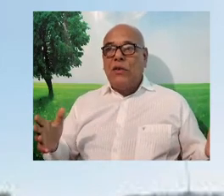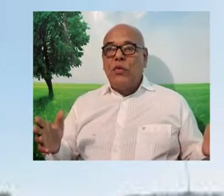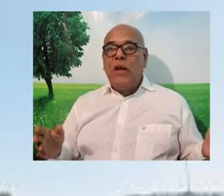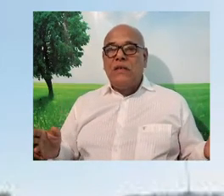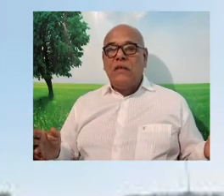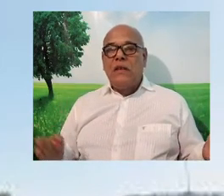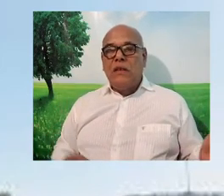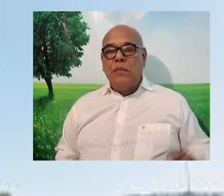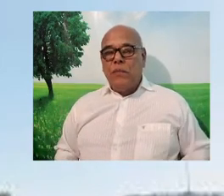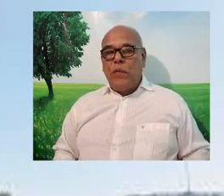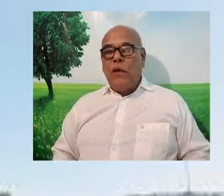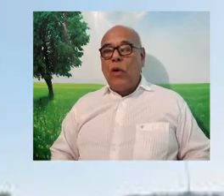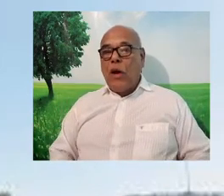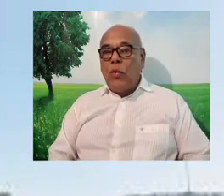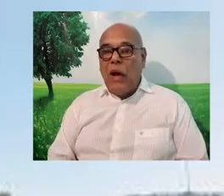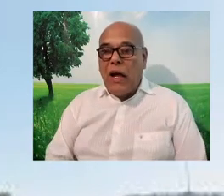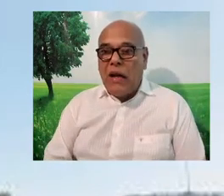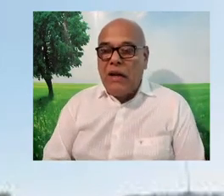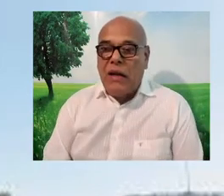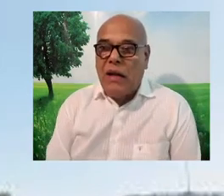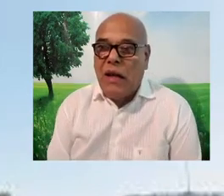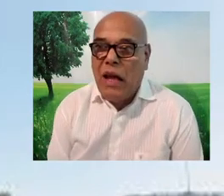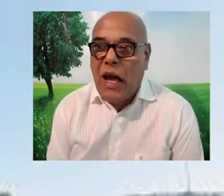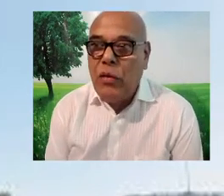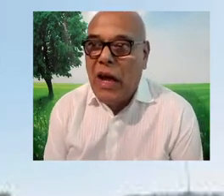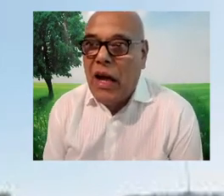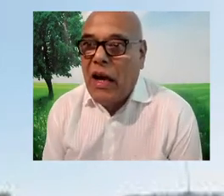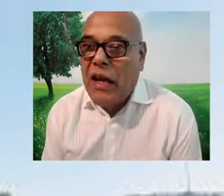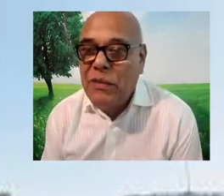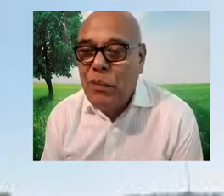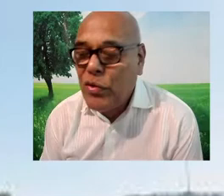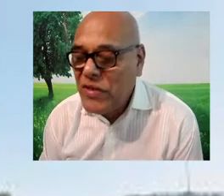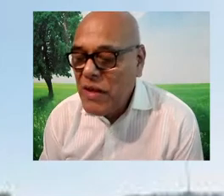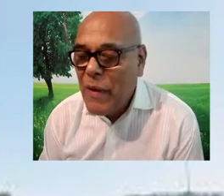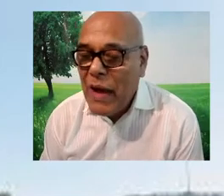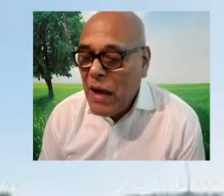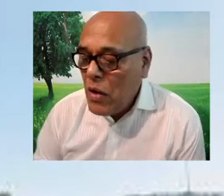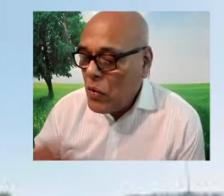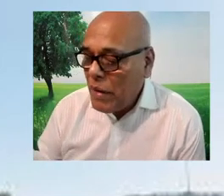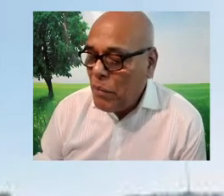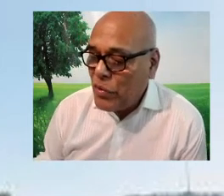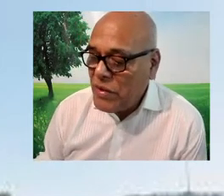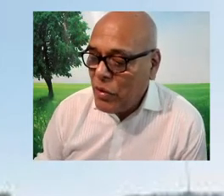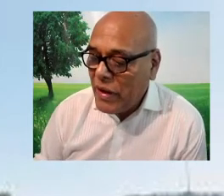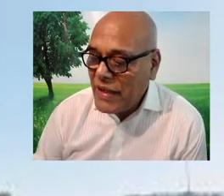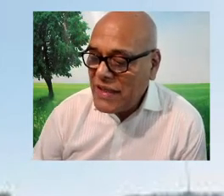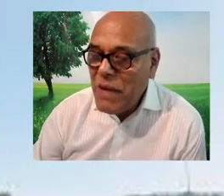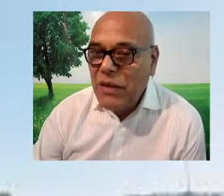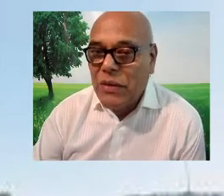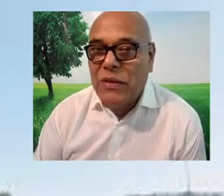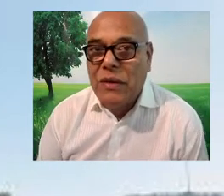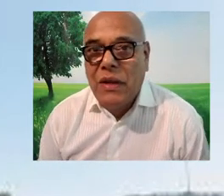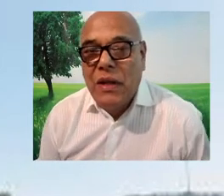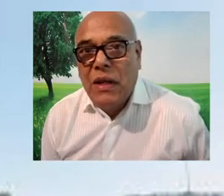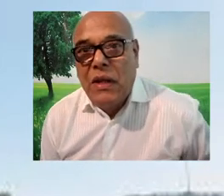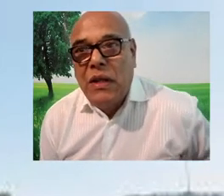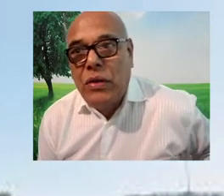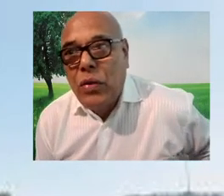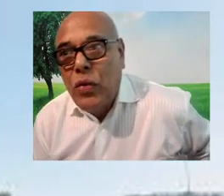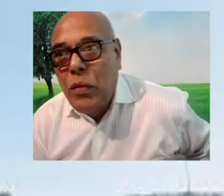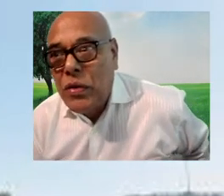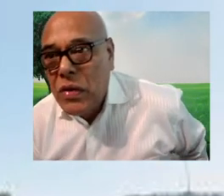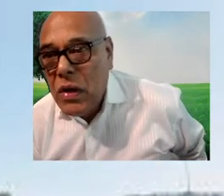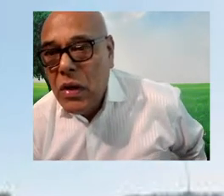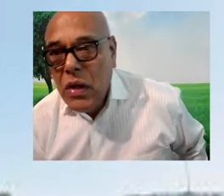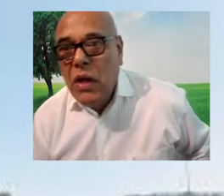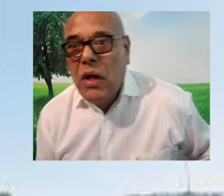a estas alturas podemos calcular que hay una explosiva, un explosivo crecimiento de